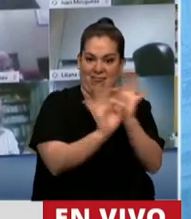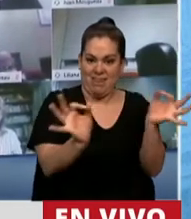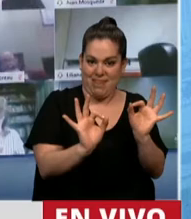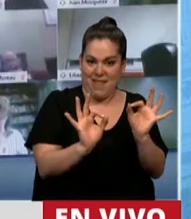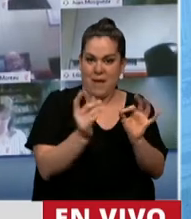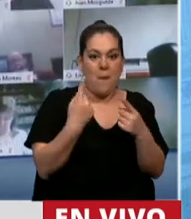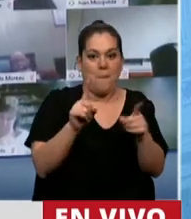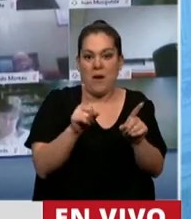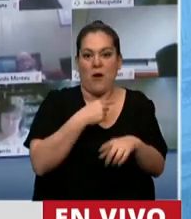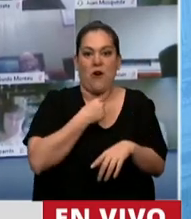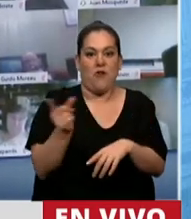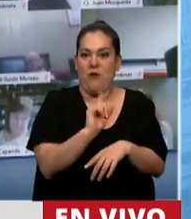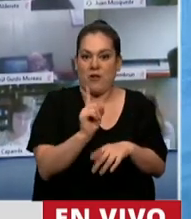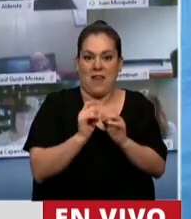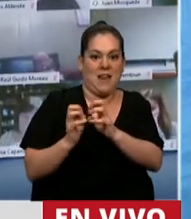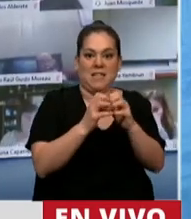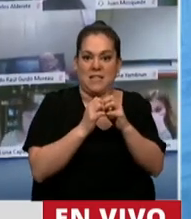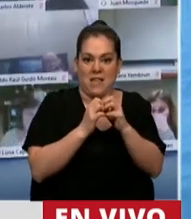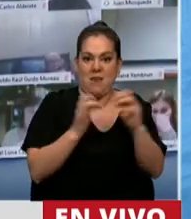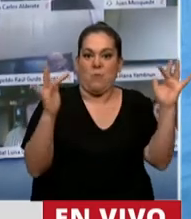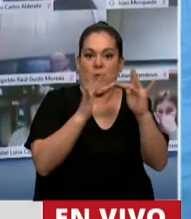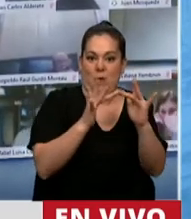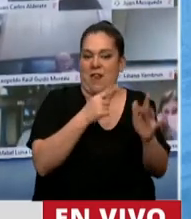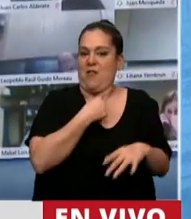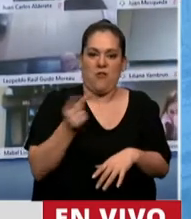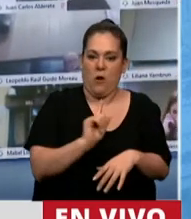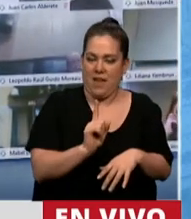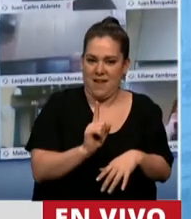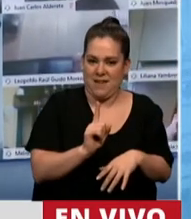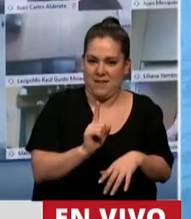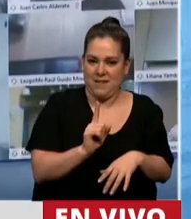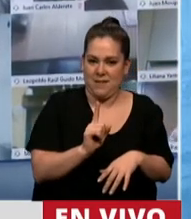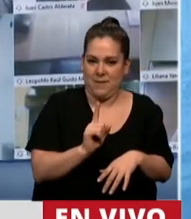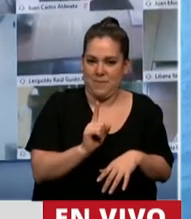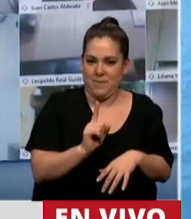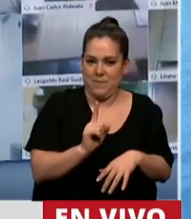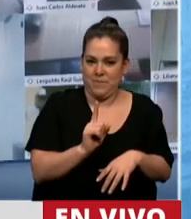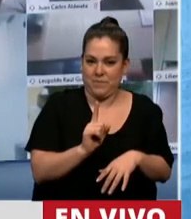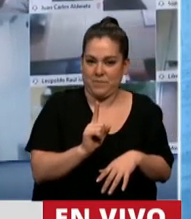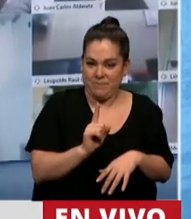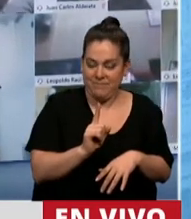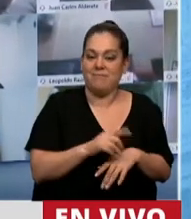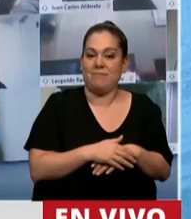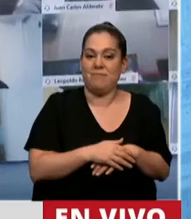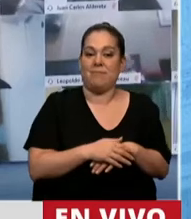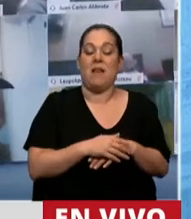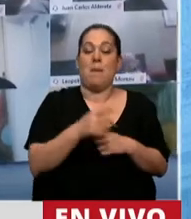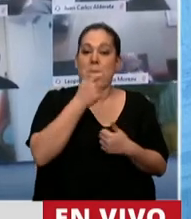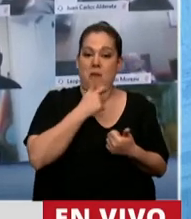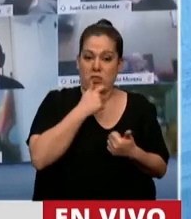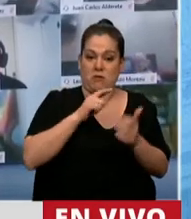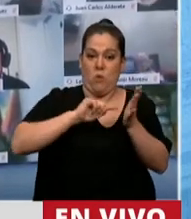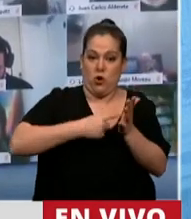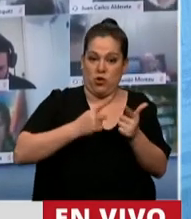aceptar hacer sesiones por videoconferencia. Las legislaturas de Cava, de Mendoza y de